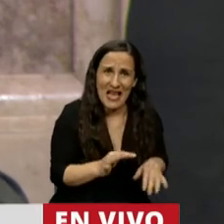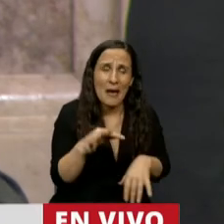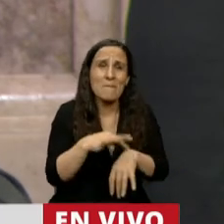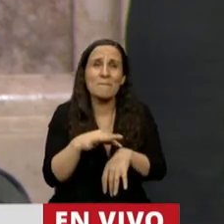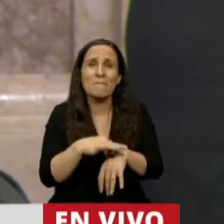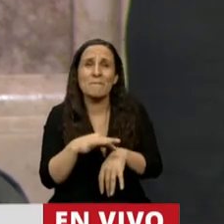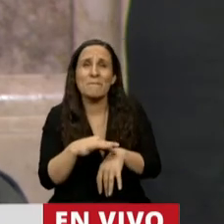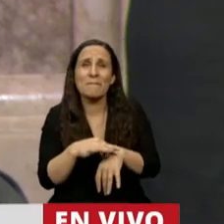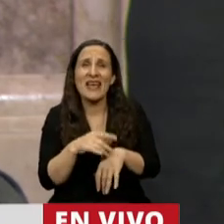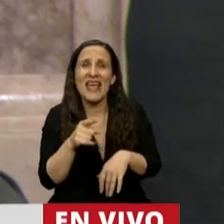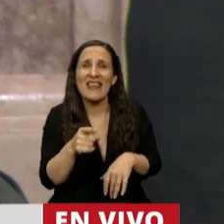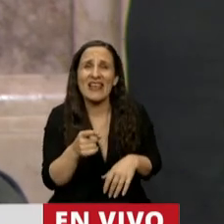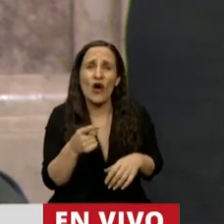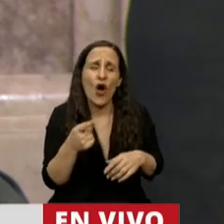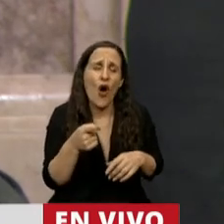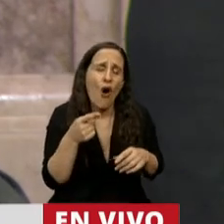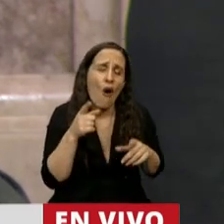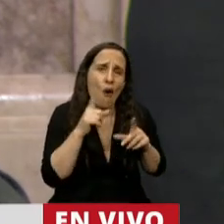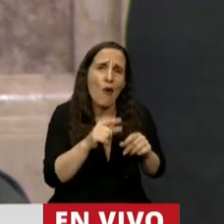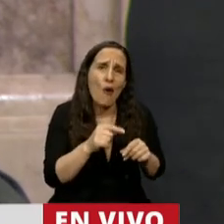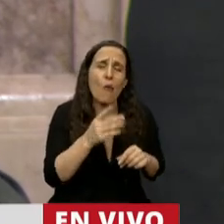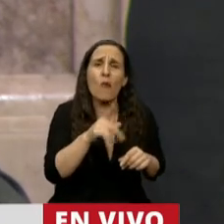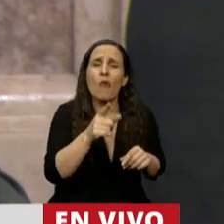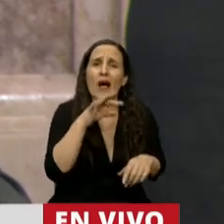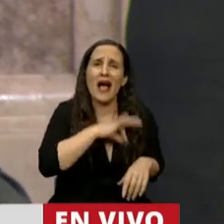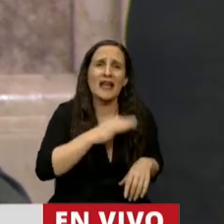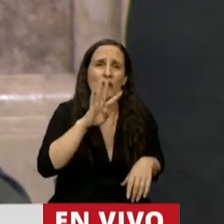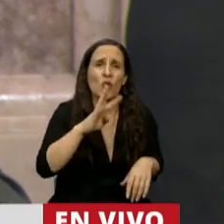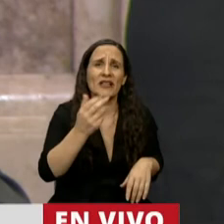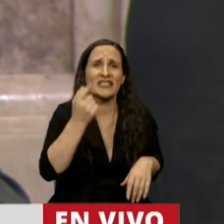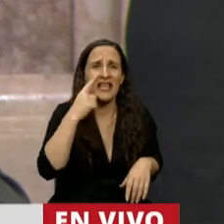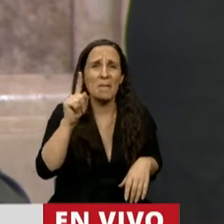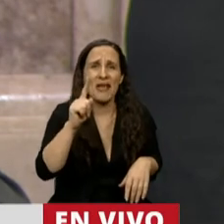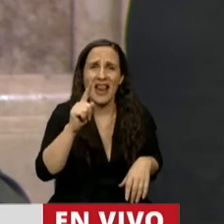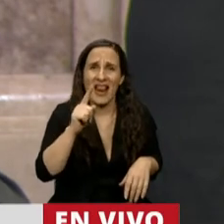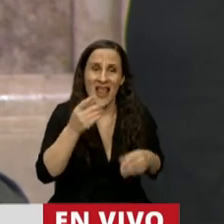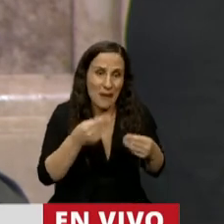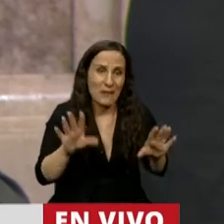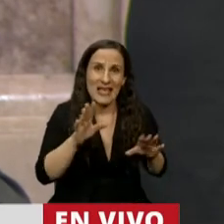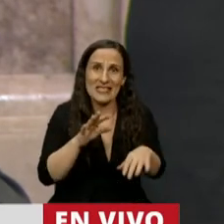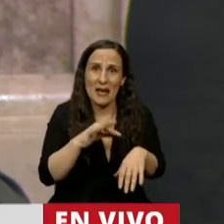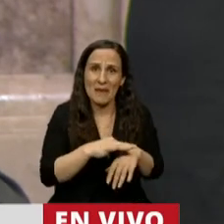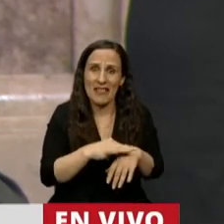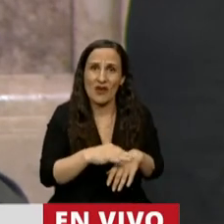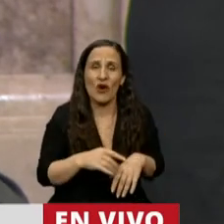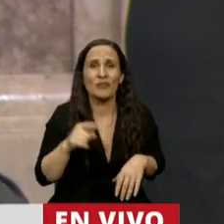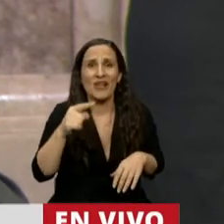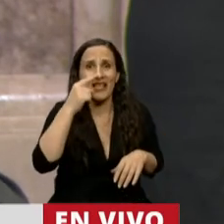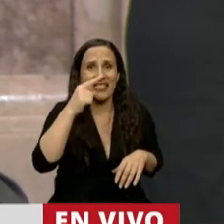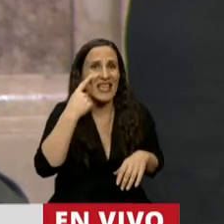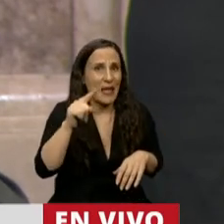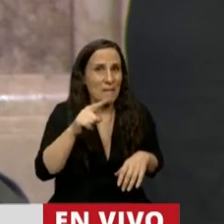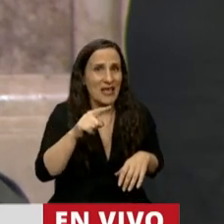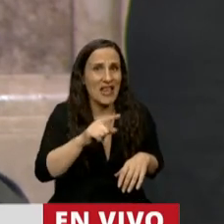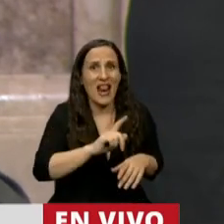están reclamando por la paritaria, cuando ganan 46 mil pesos el que recién se inicia, y 7 mil lo tiene que destinar